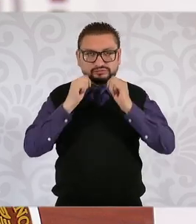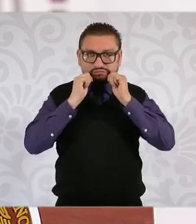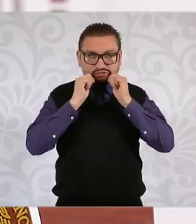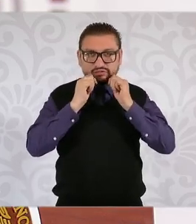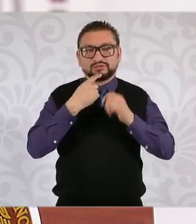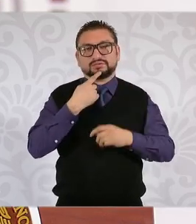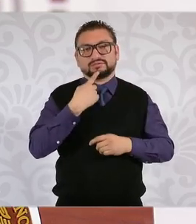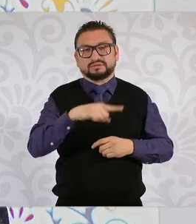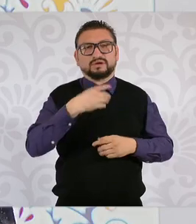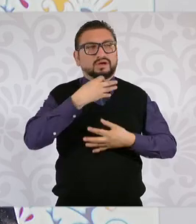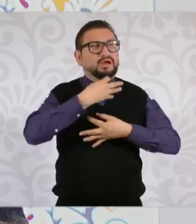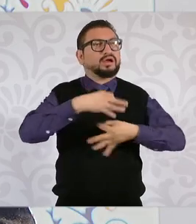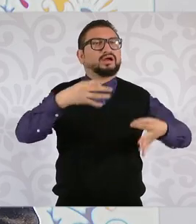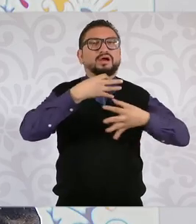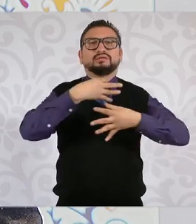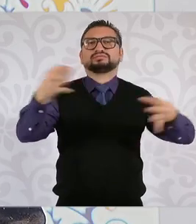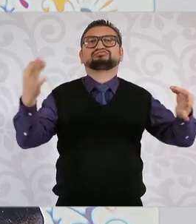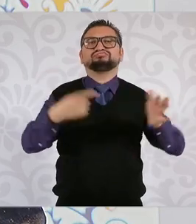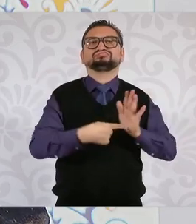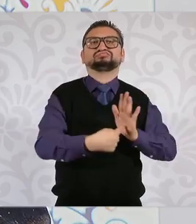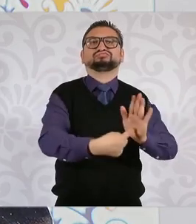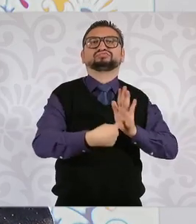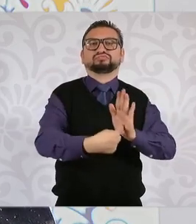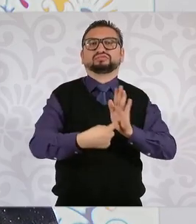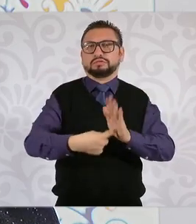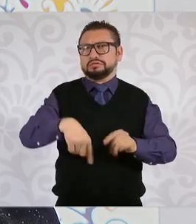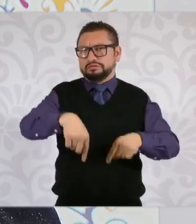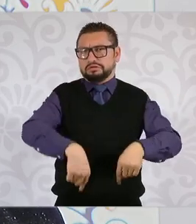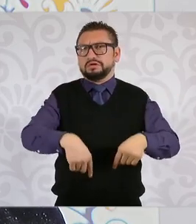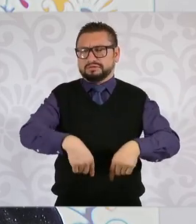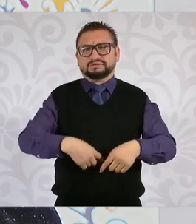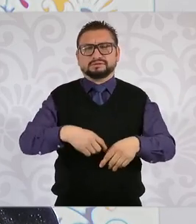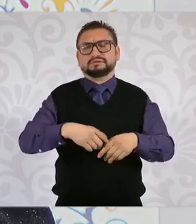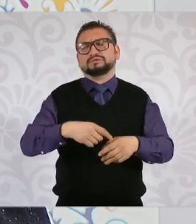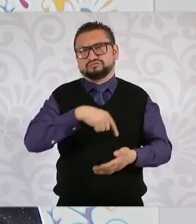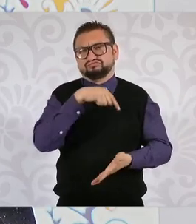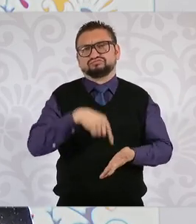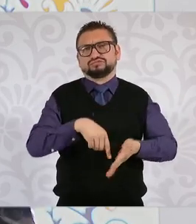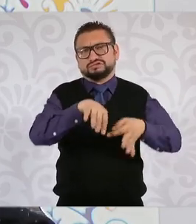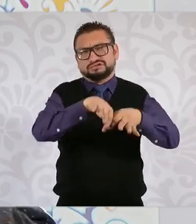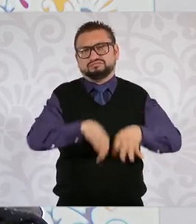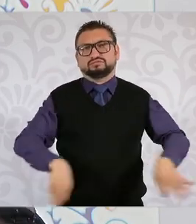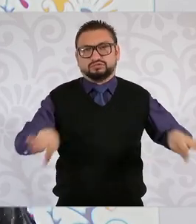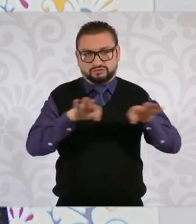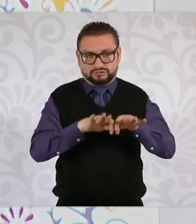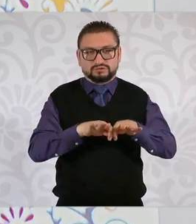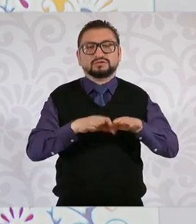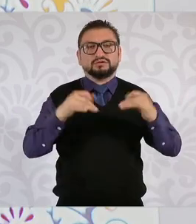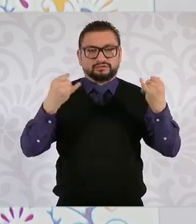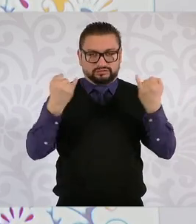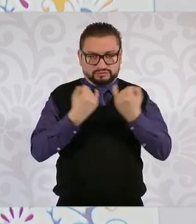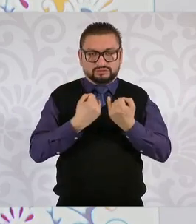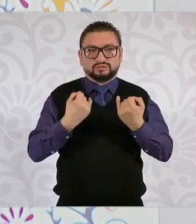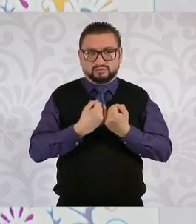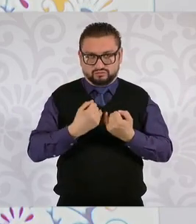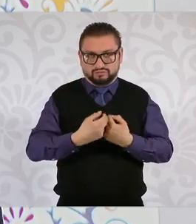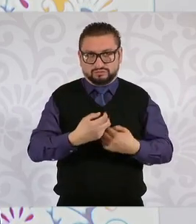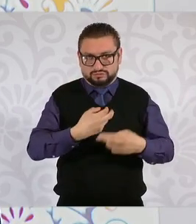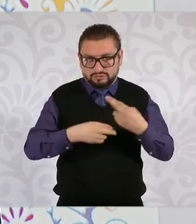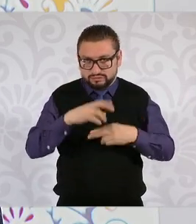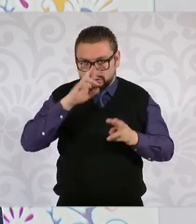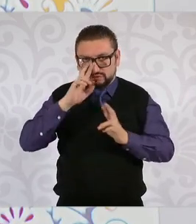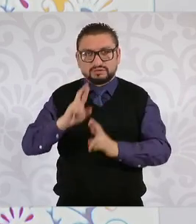denunciándola aquí este es un espacio muy importante y también de reivindicación porque no